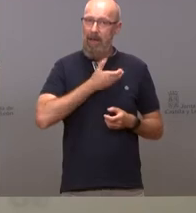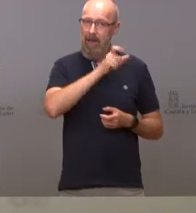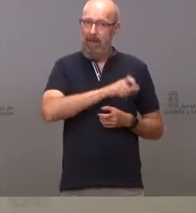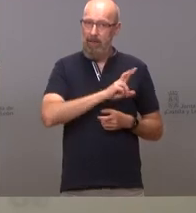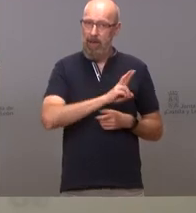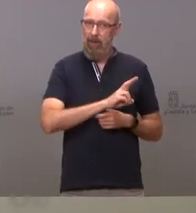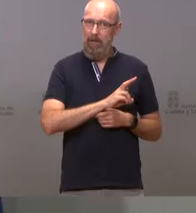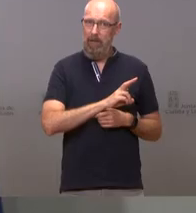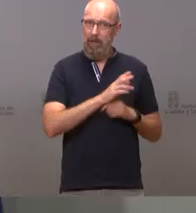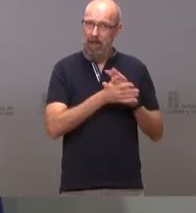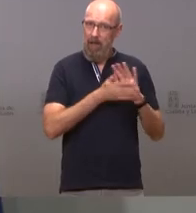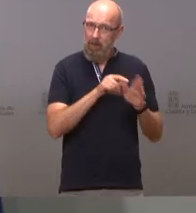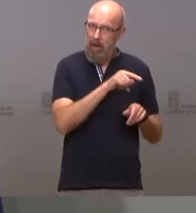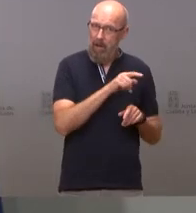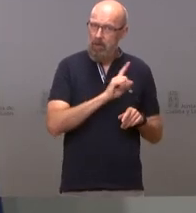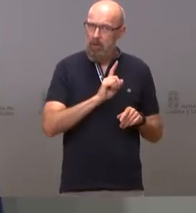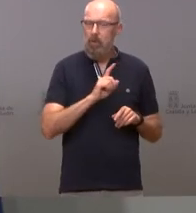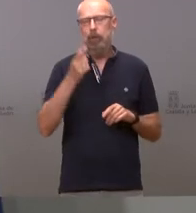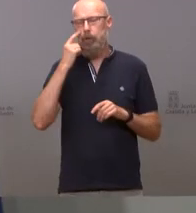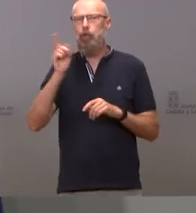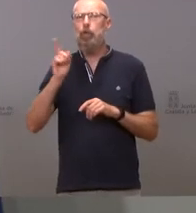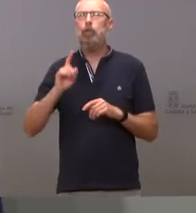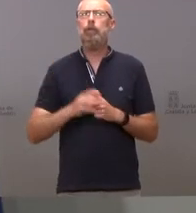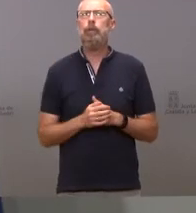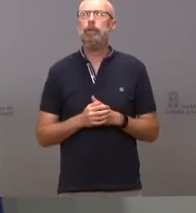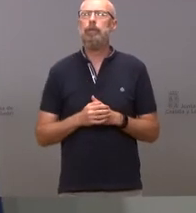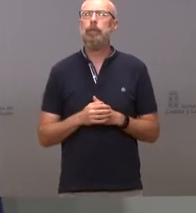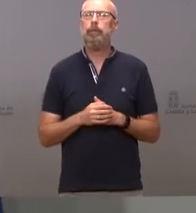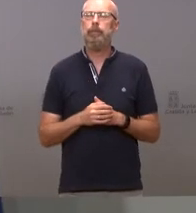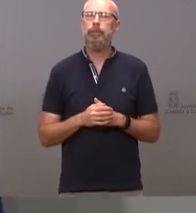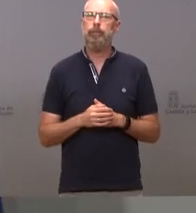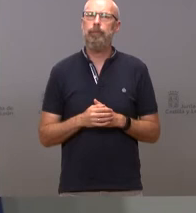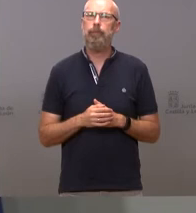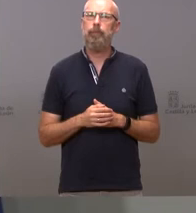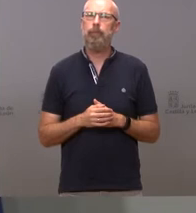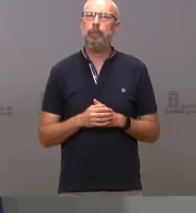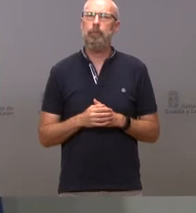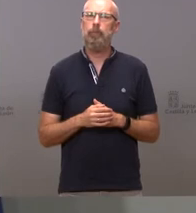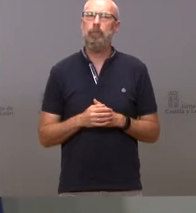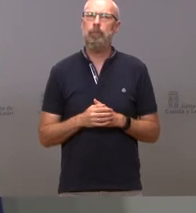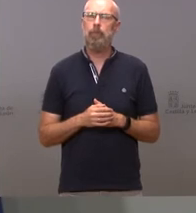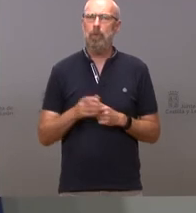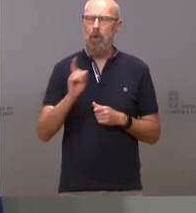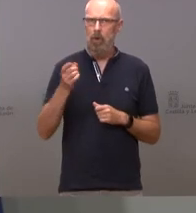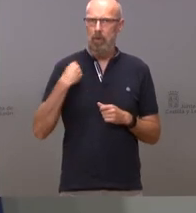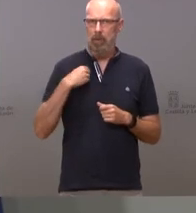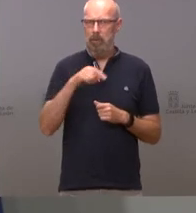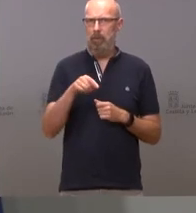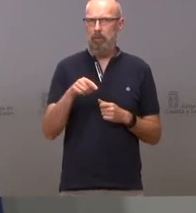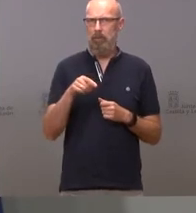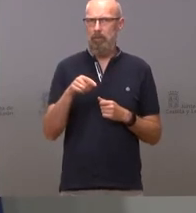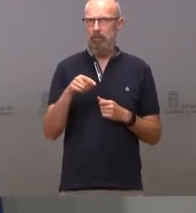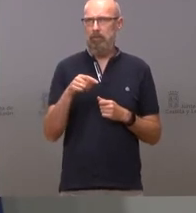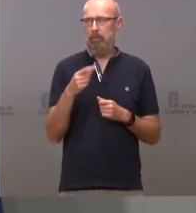en esta no, no me estoy refiriendo ha sido trending en tope quiere decir que ha sido la cosa más bárbara de las últimas